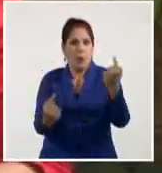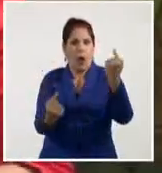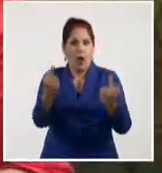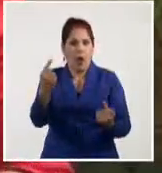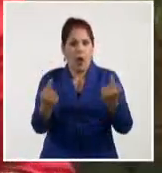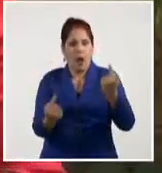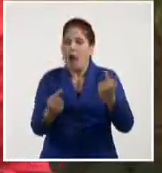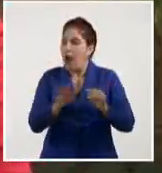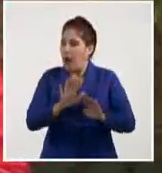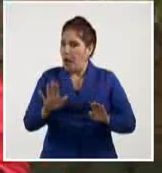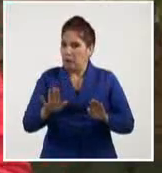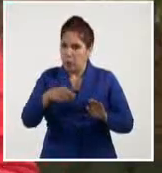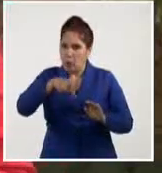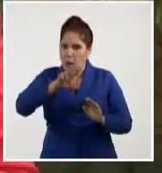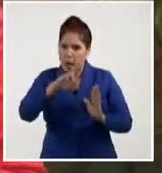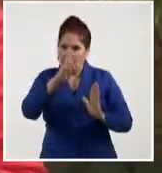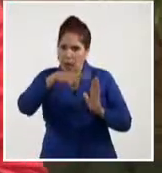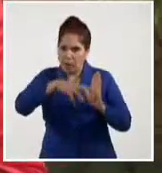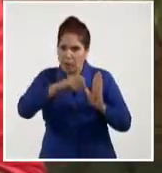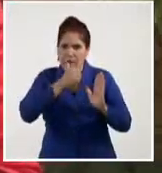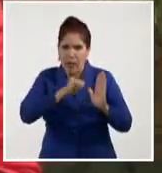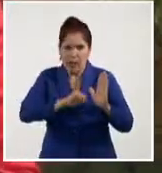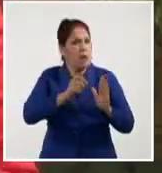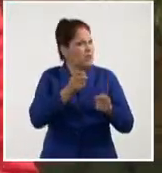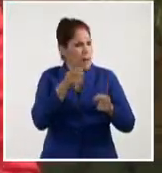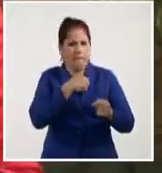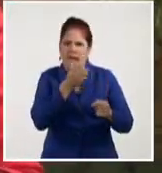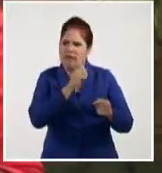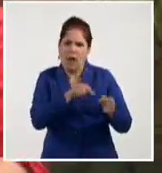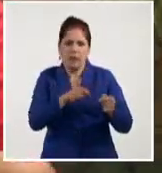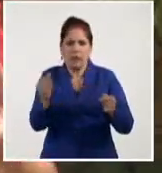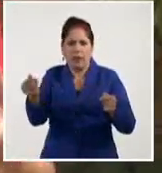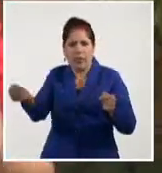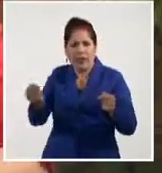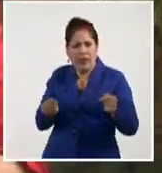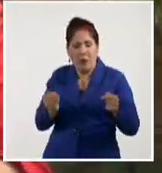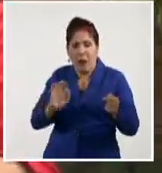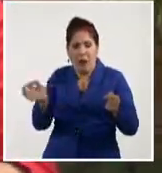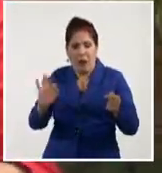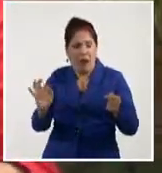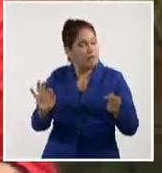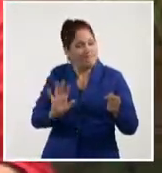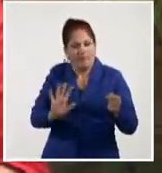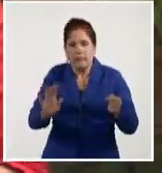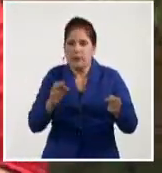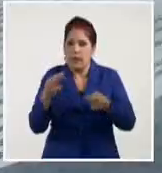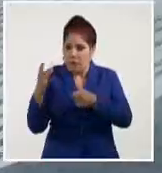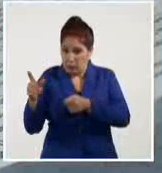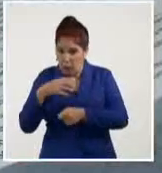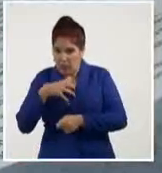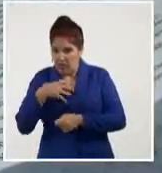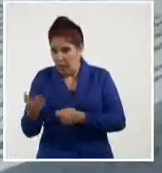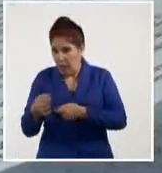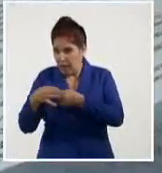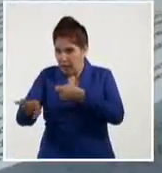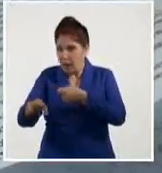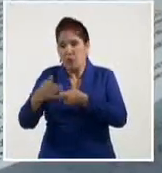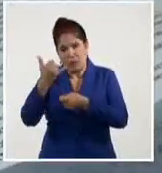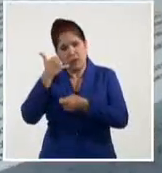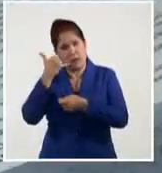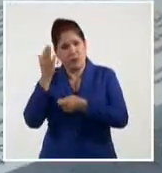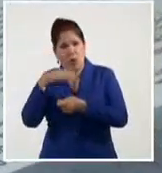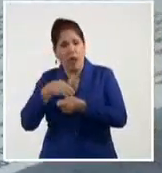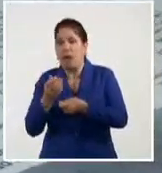siempre va a ser algo que va a beneficiar el servicio que nosotros prestamos. Pensar en los